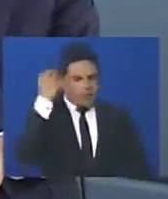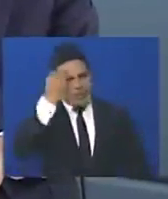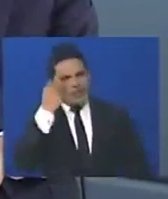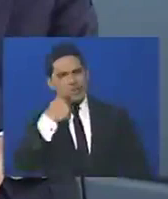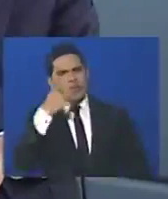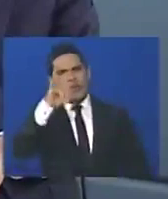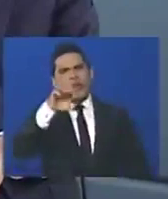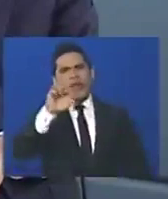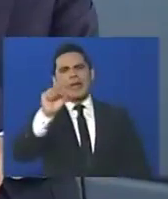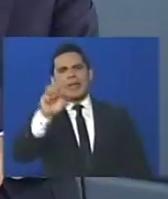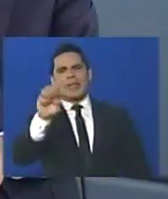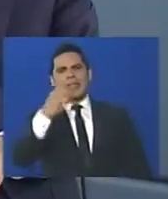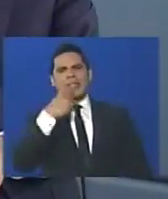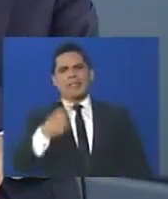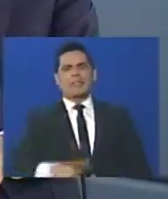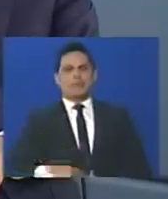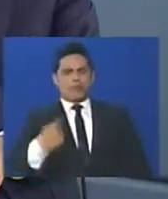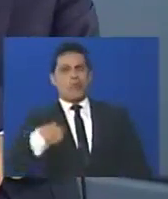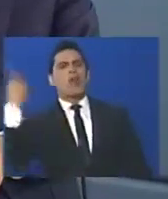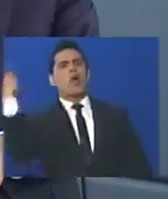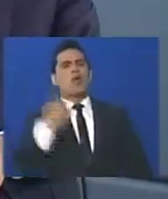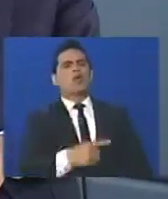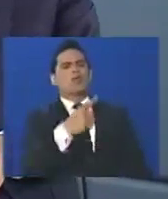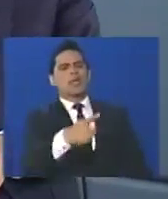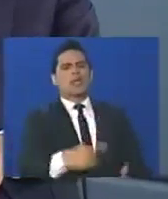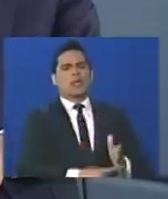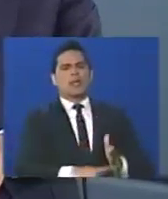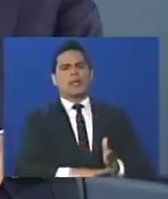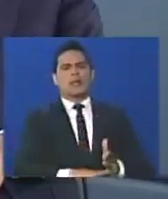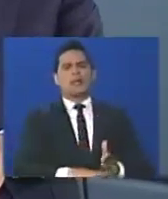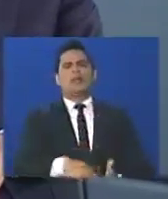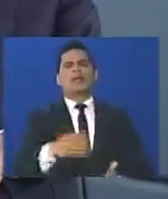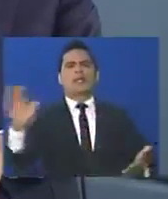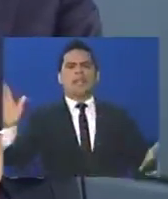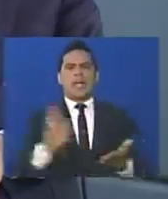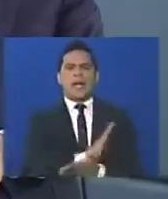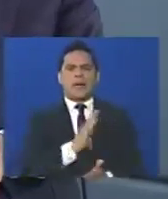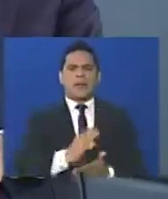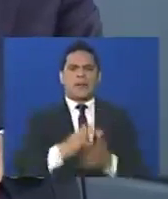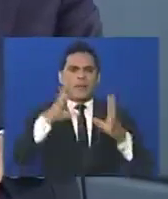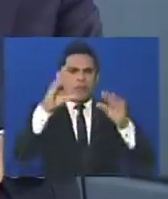a Jesse Chacón, le ordeno y le instruyo que no haya más apagones,